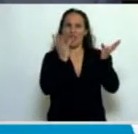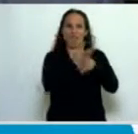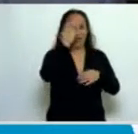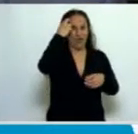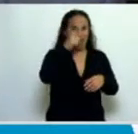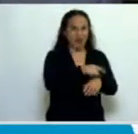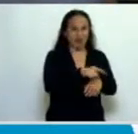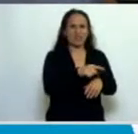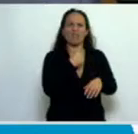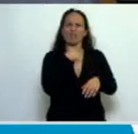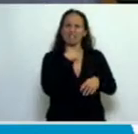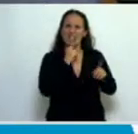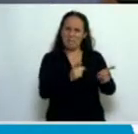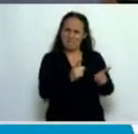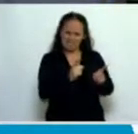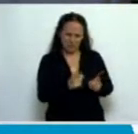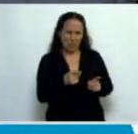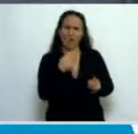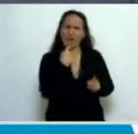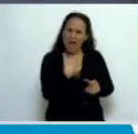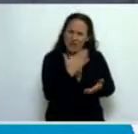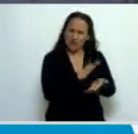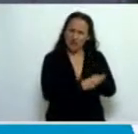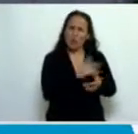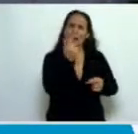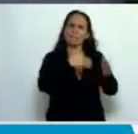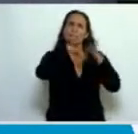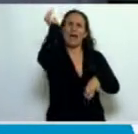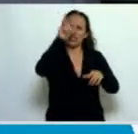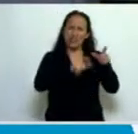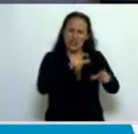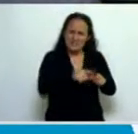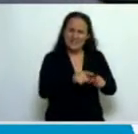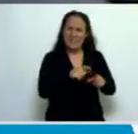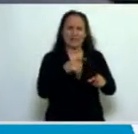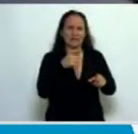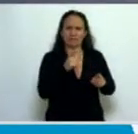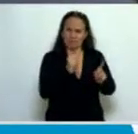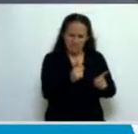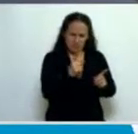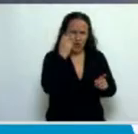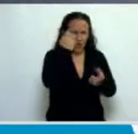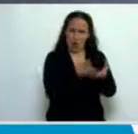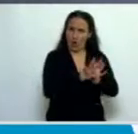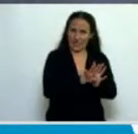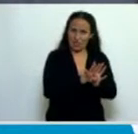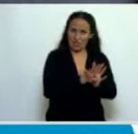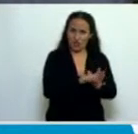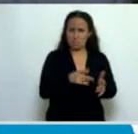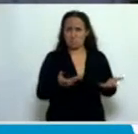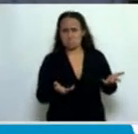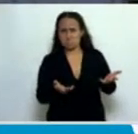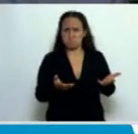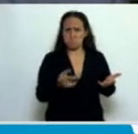calificada al propio Congreso con una mayoría ocasional y sin las exigencias que usualmente se establecen